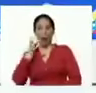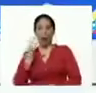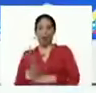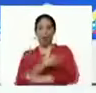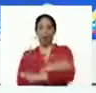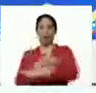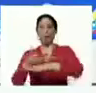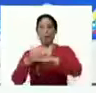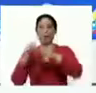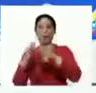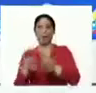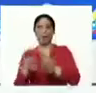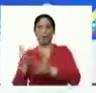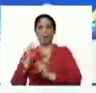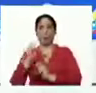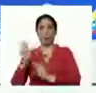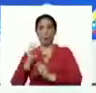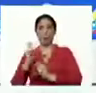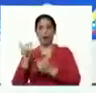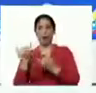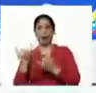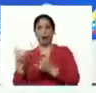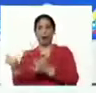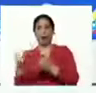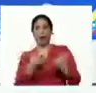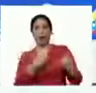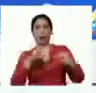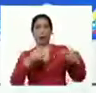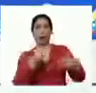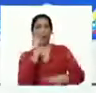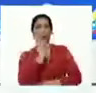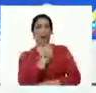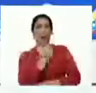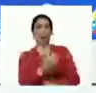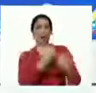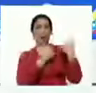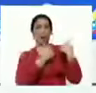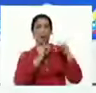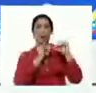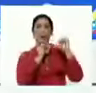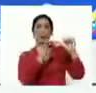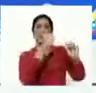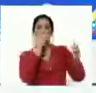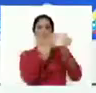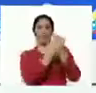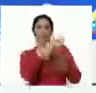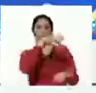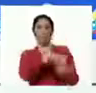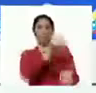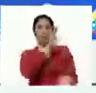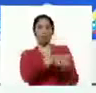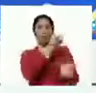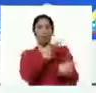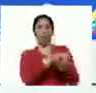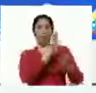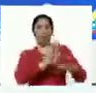Protector del pueblo de Nueva Esparta. Va a nuevas tareas, Dante Rivas. Y sigue al frente del Estado de Nueva Esparta, protegiendo al pueblo.